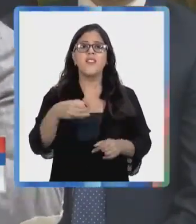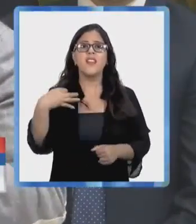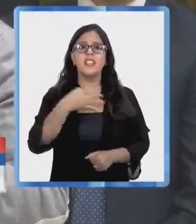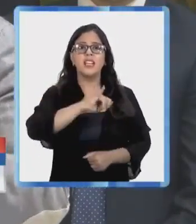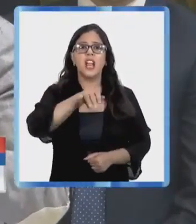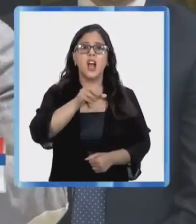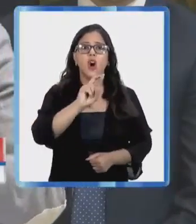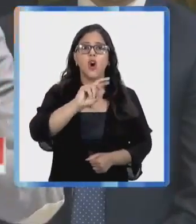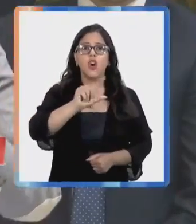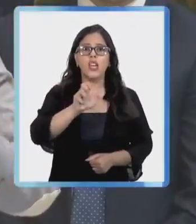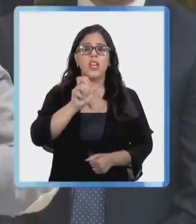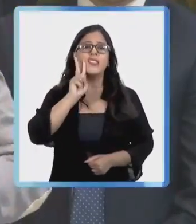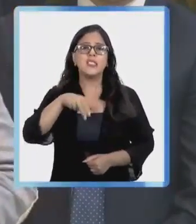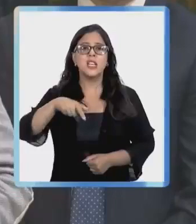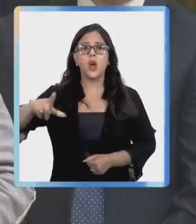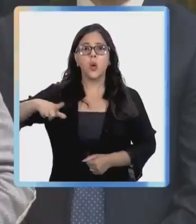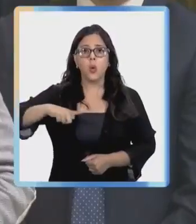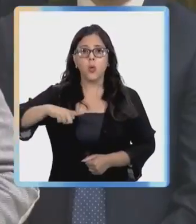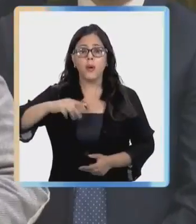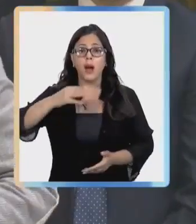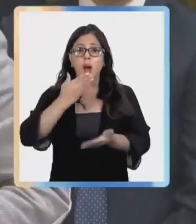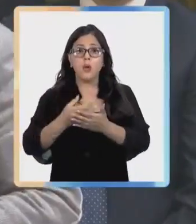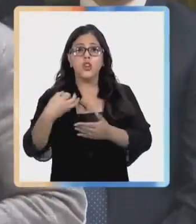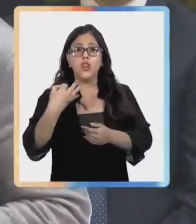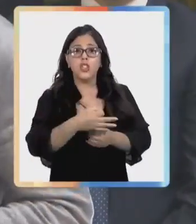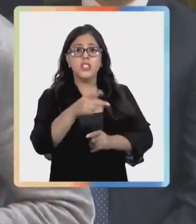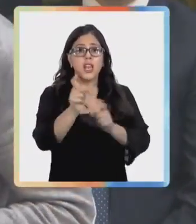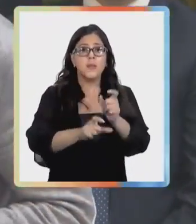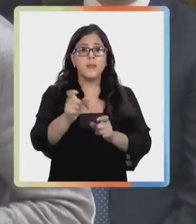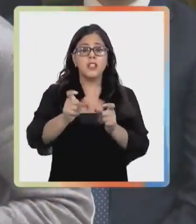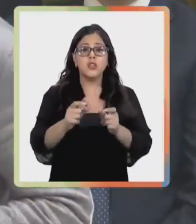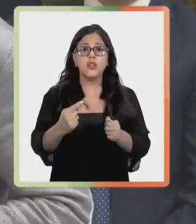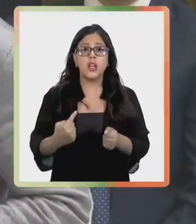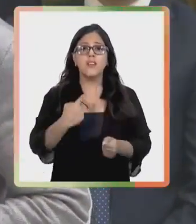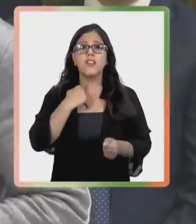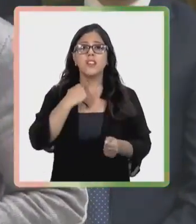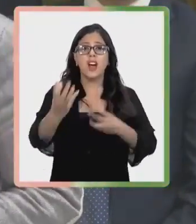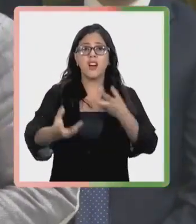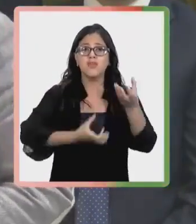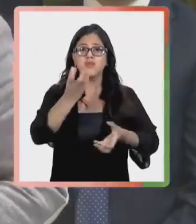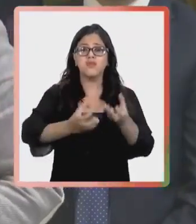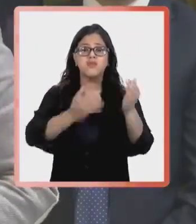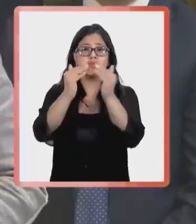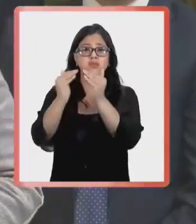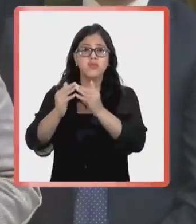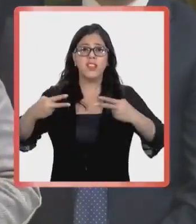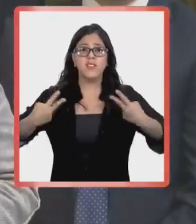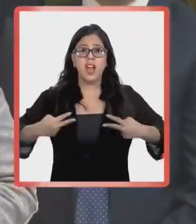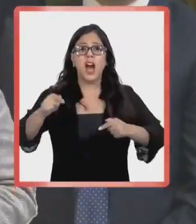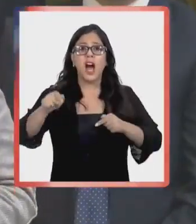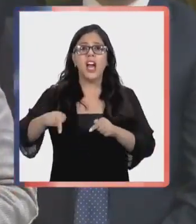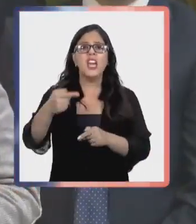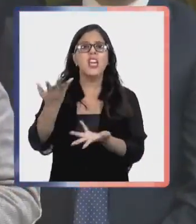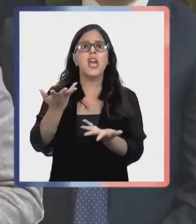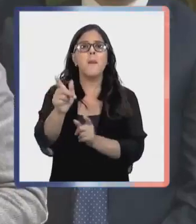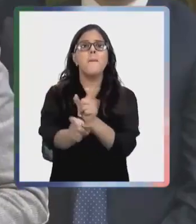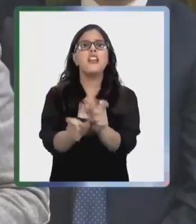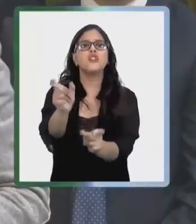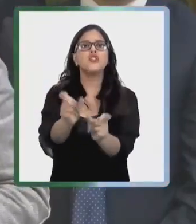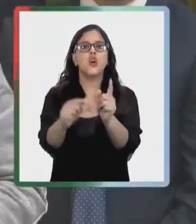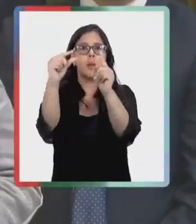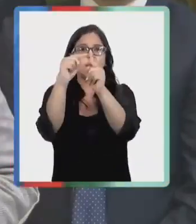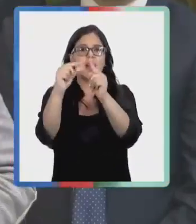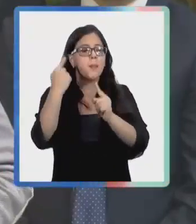Jorge es inocente. Cuando se refiere, en cambio, a los damnificados del incendio de Viña del Mar, ahí son las personas.